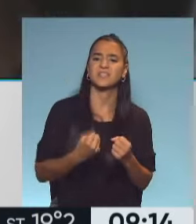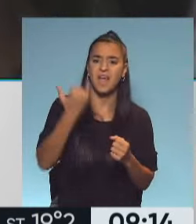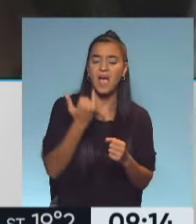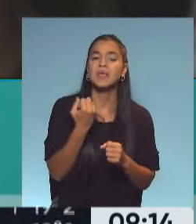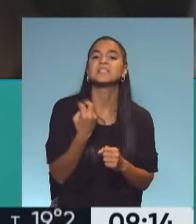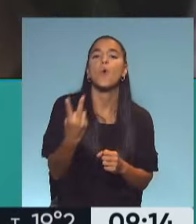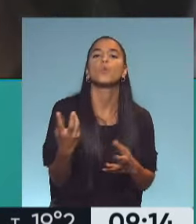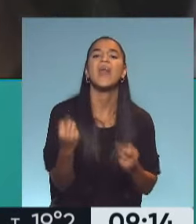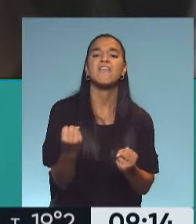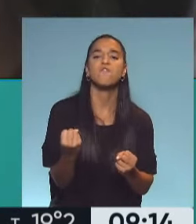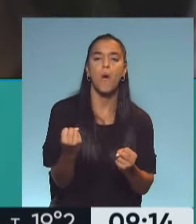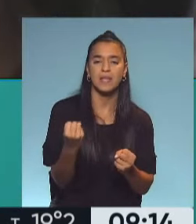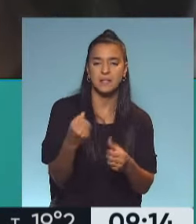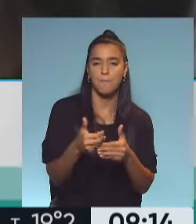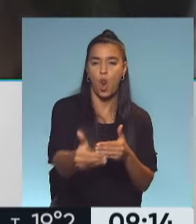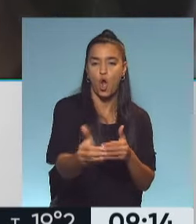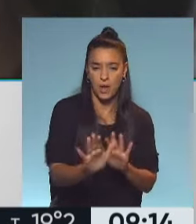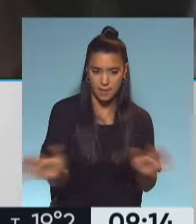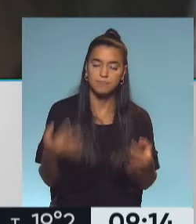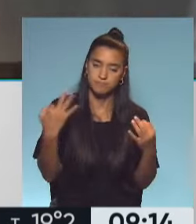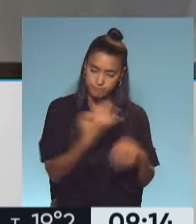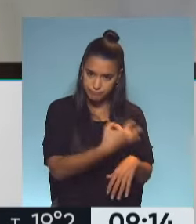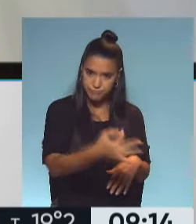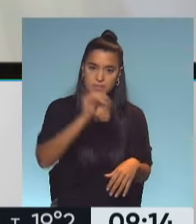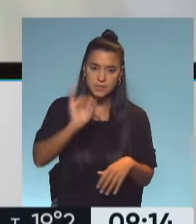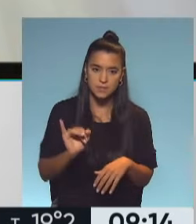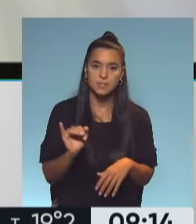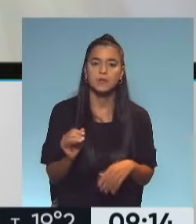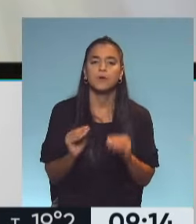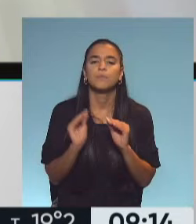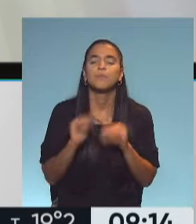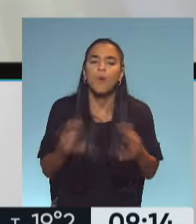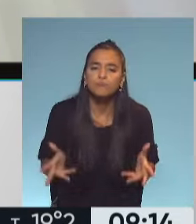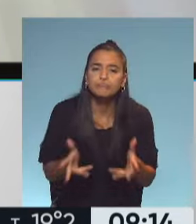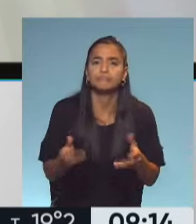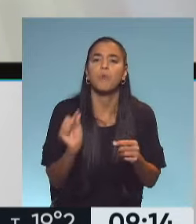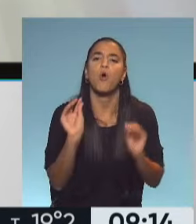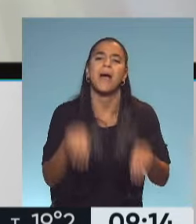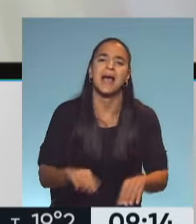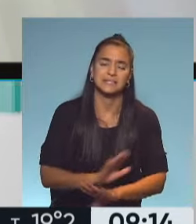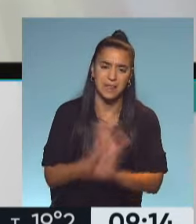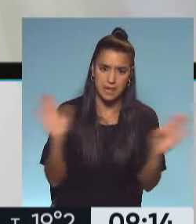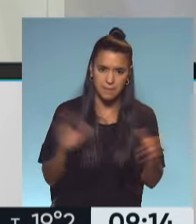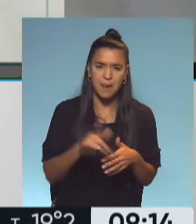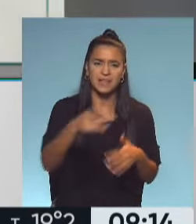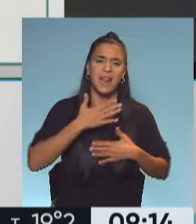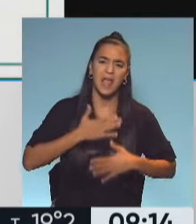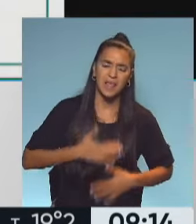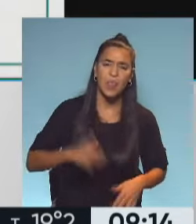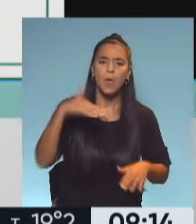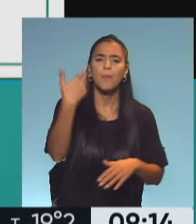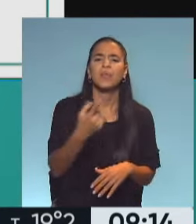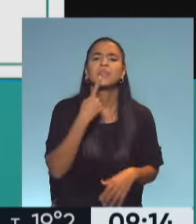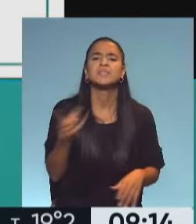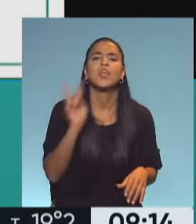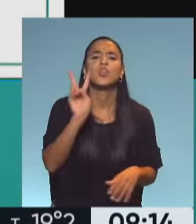segunda refuerza y prolonga, ¿no? Claro, exacto. Es como que aumenta un poquito, le da un empujoncito más. se tranquilos los que después dicen,